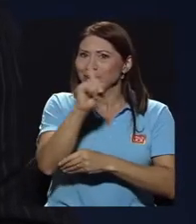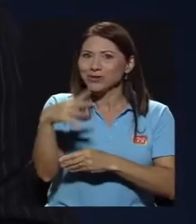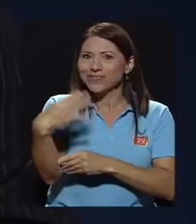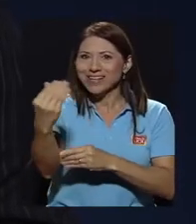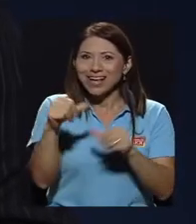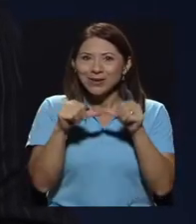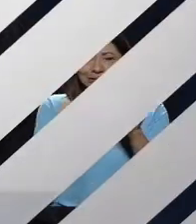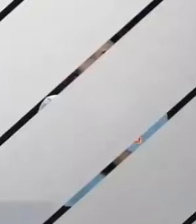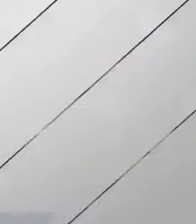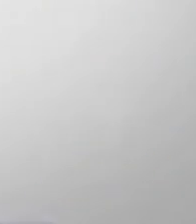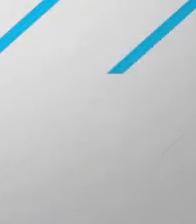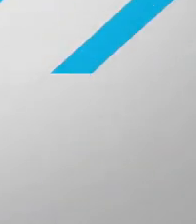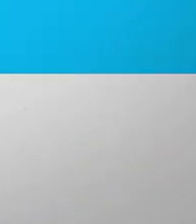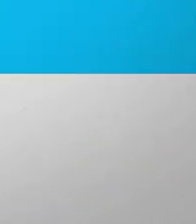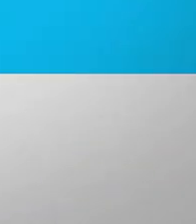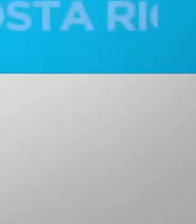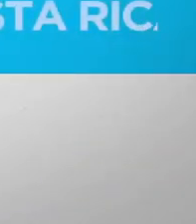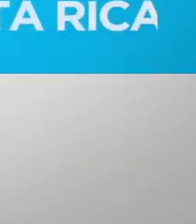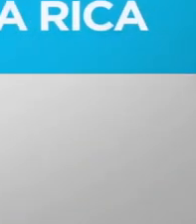vaya, quédese con nosotros.